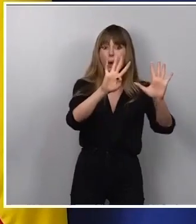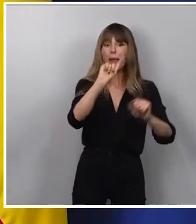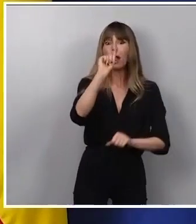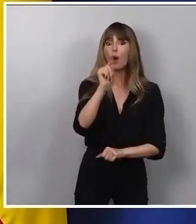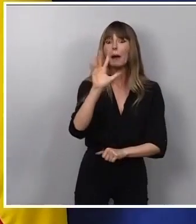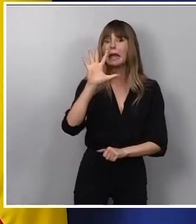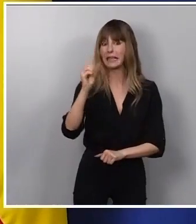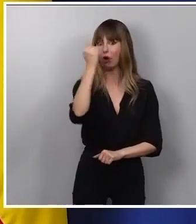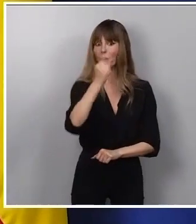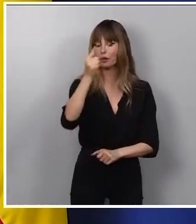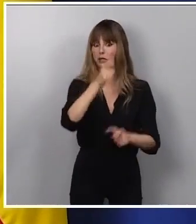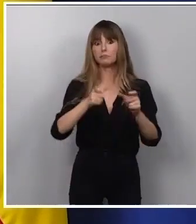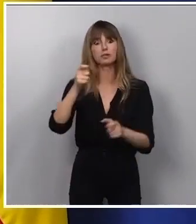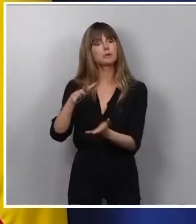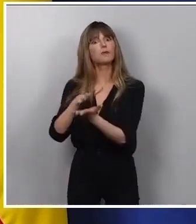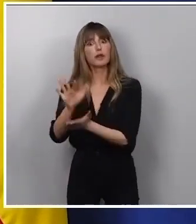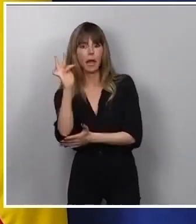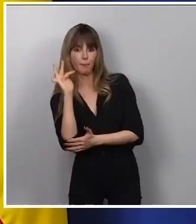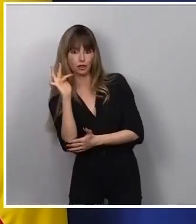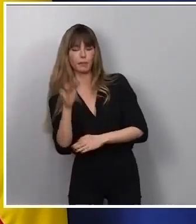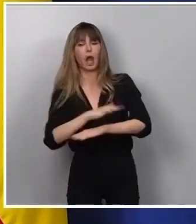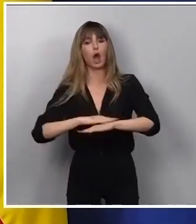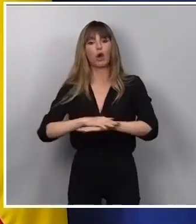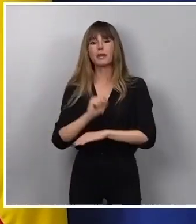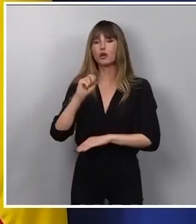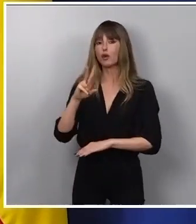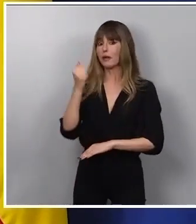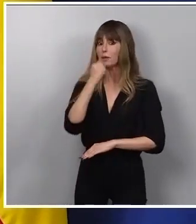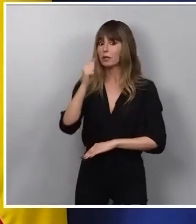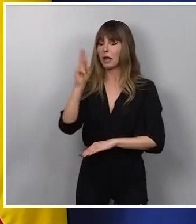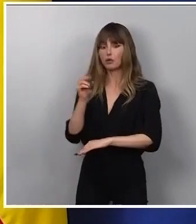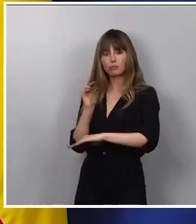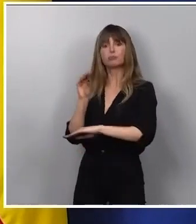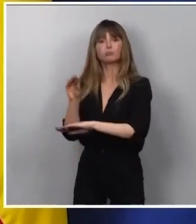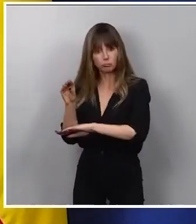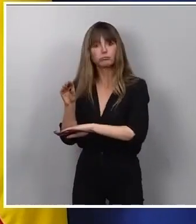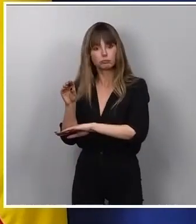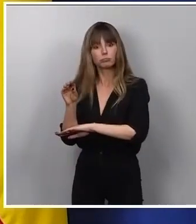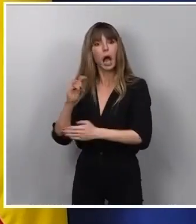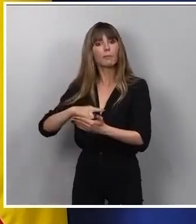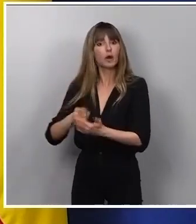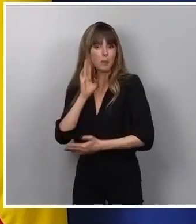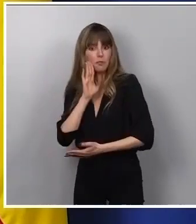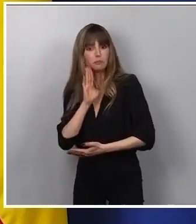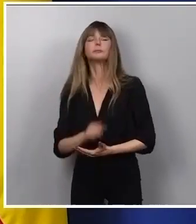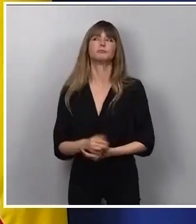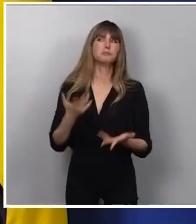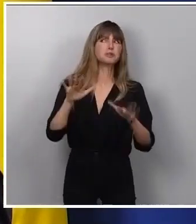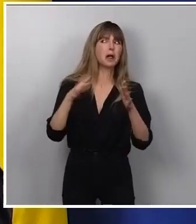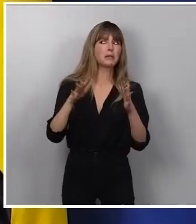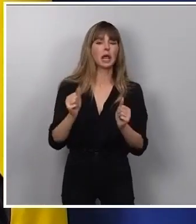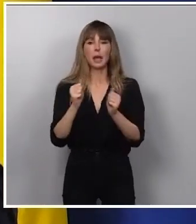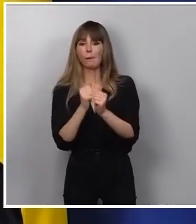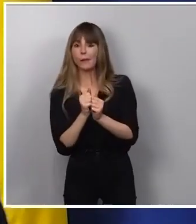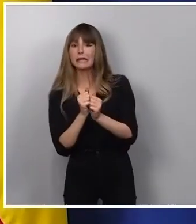millones de personas. El Gobierno destina 12 millones de euros a este programa, que son aproximadamente un